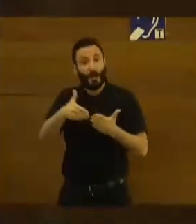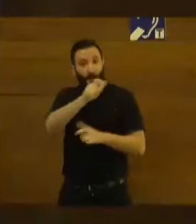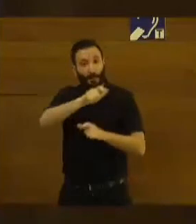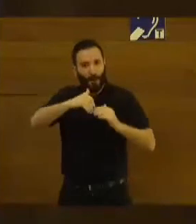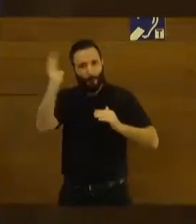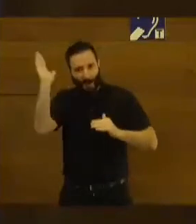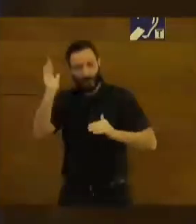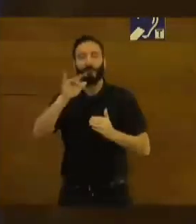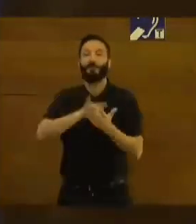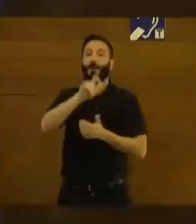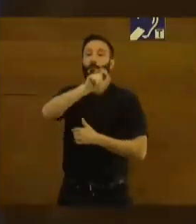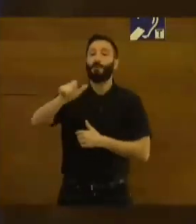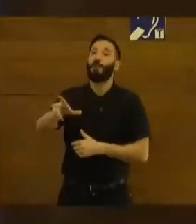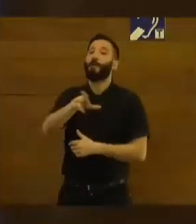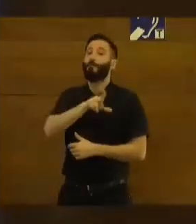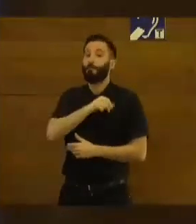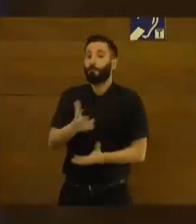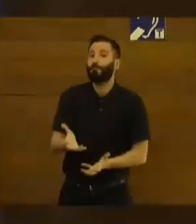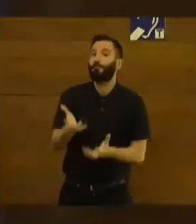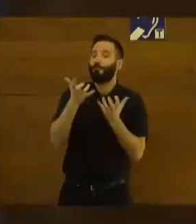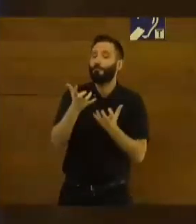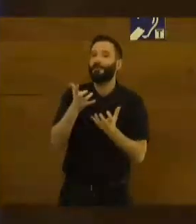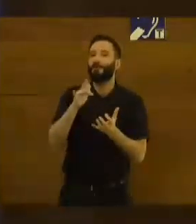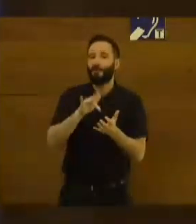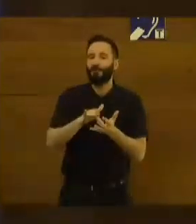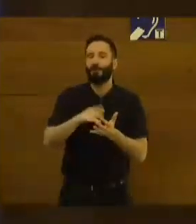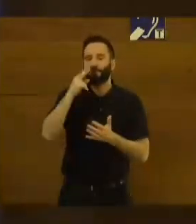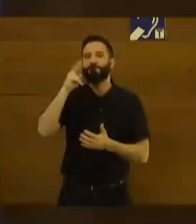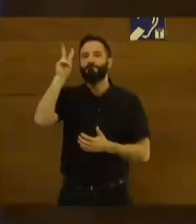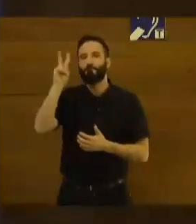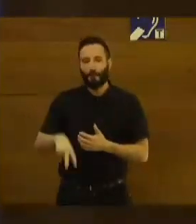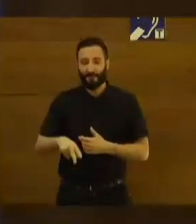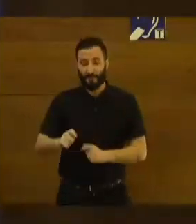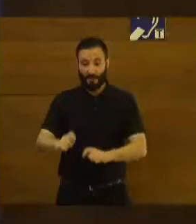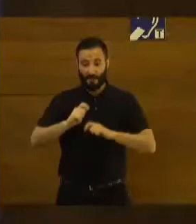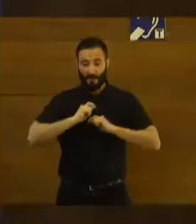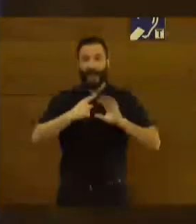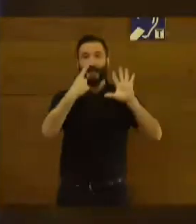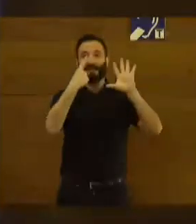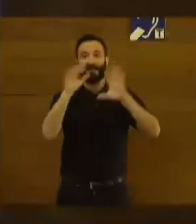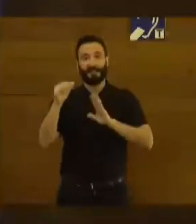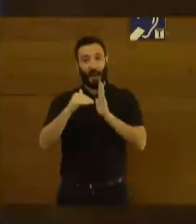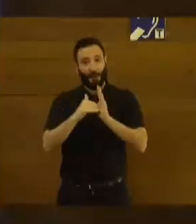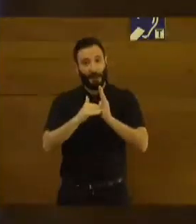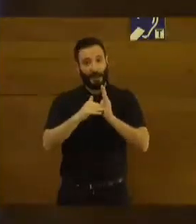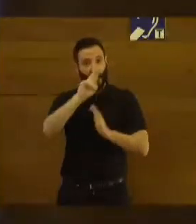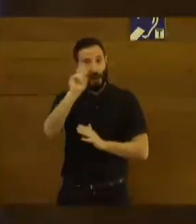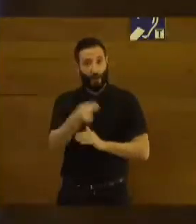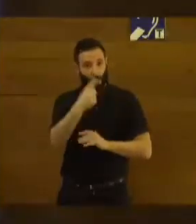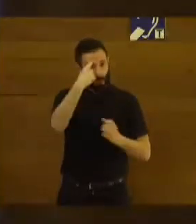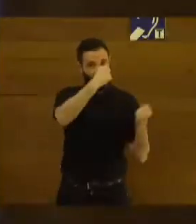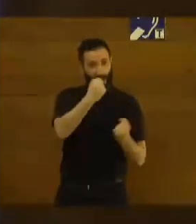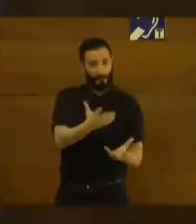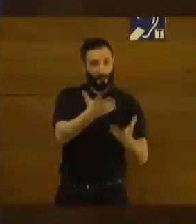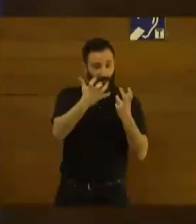que los ganadores que conoceremos en breve recibirán un reconocimiento que otorga 60 mil euros a la entidad ganadora y 30